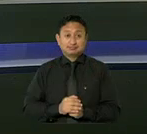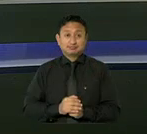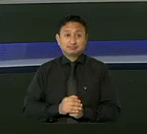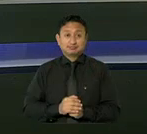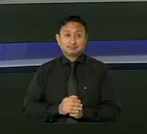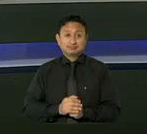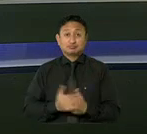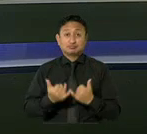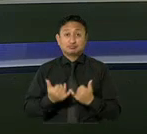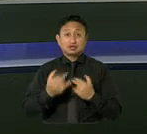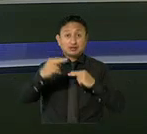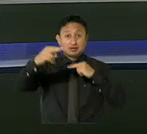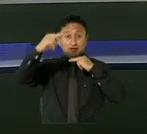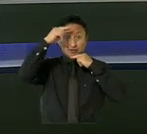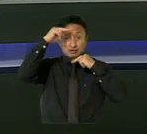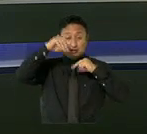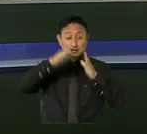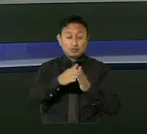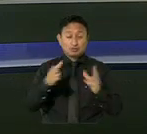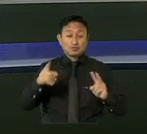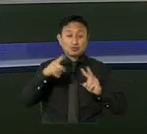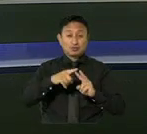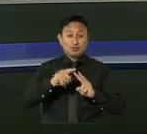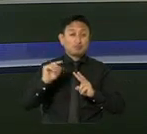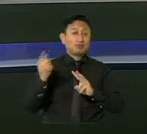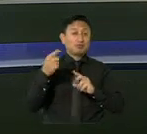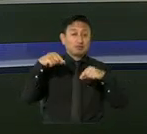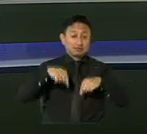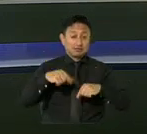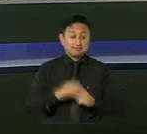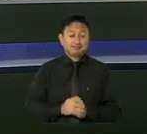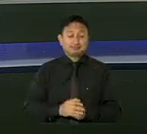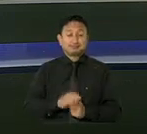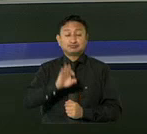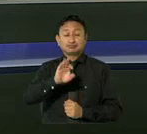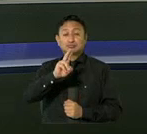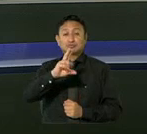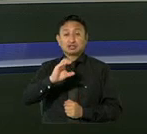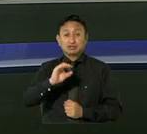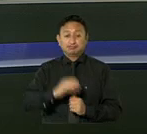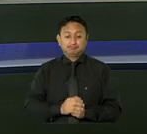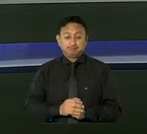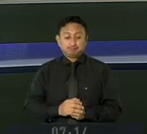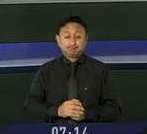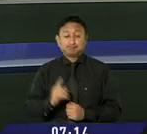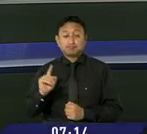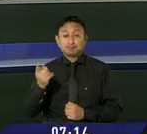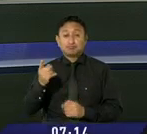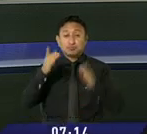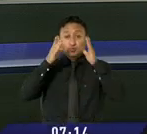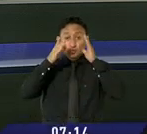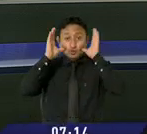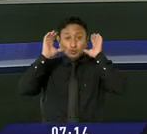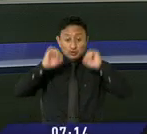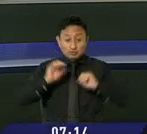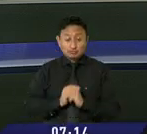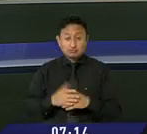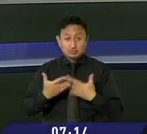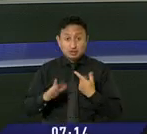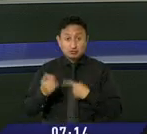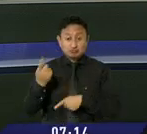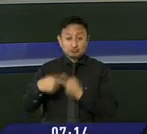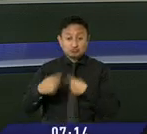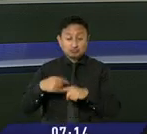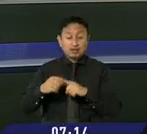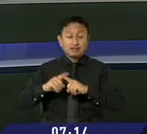la emisión primera del Comercio TV en la mañana desde Televisentro. Y desde este 1 de diciembre deben venderse varios